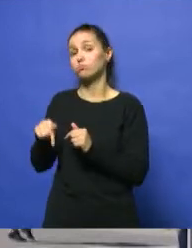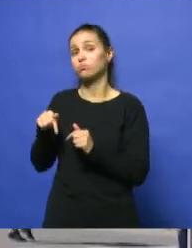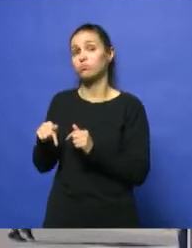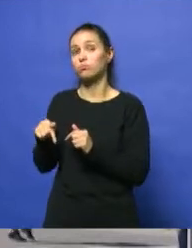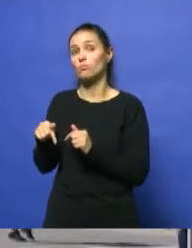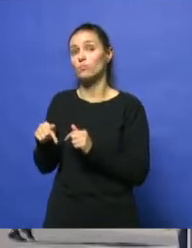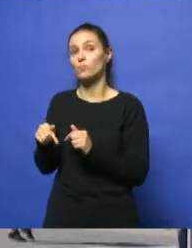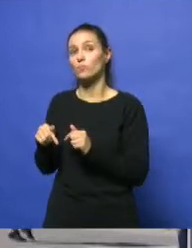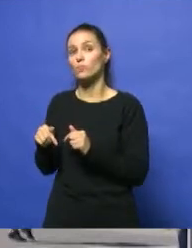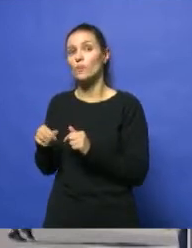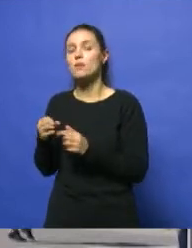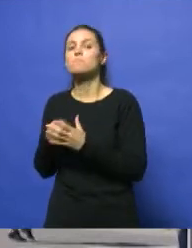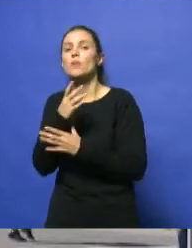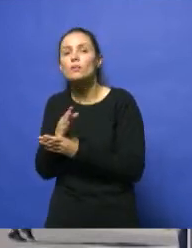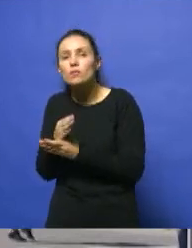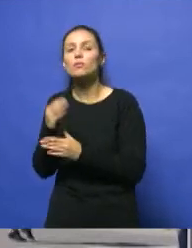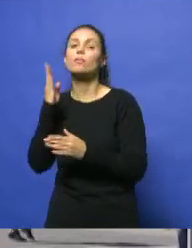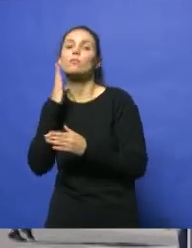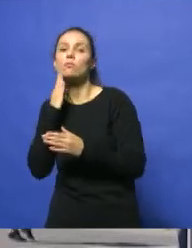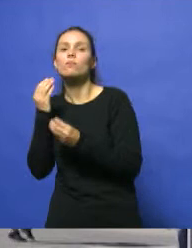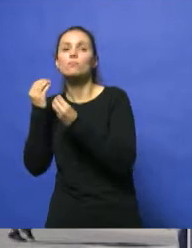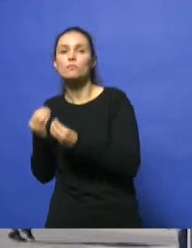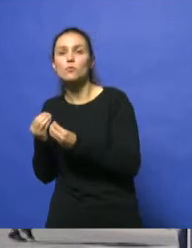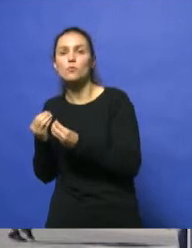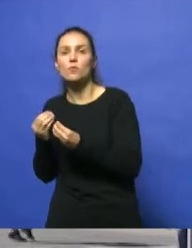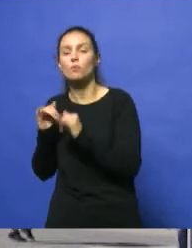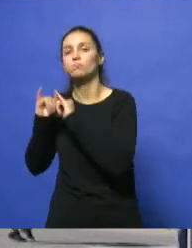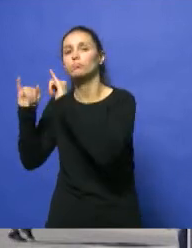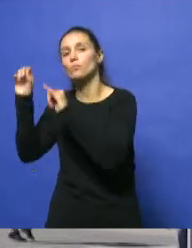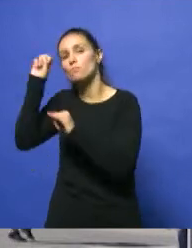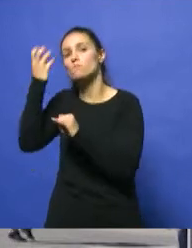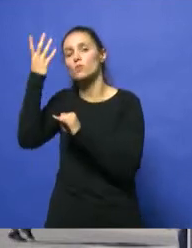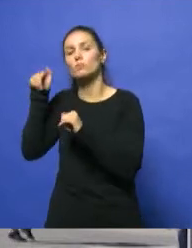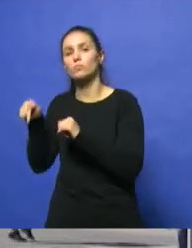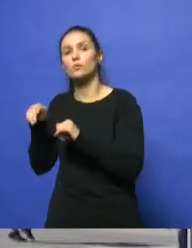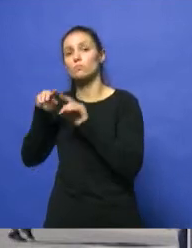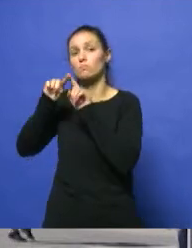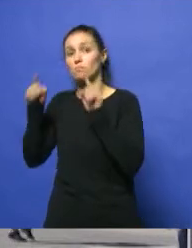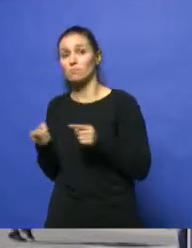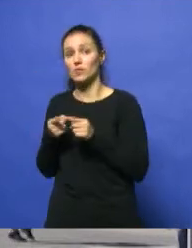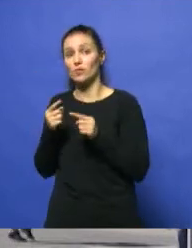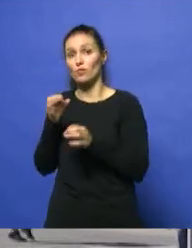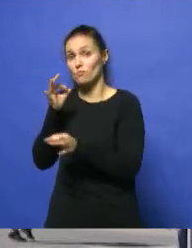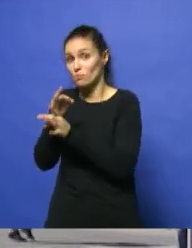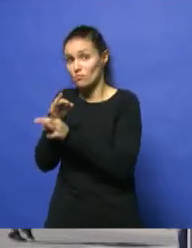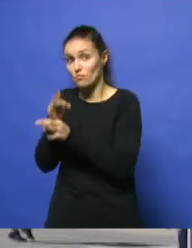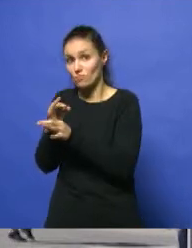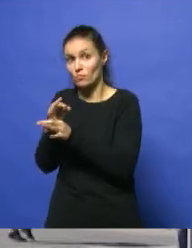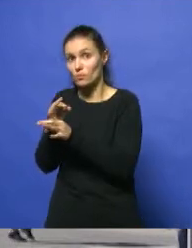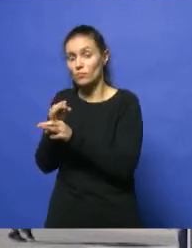en ambos turnos, de acuerdo a la información oficial del Ministerio de Educación, los niveles